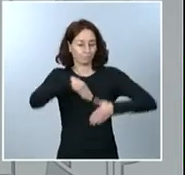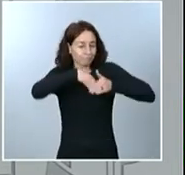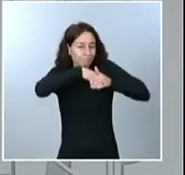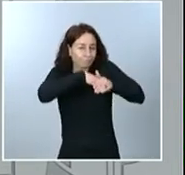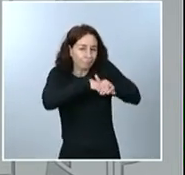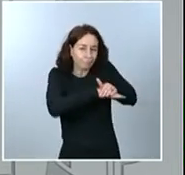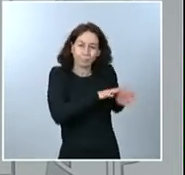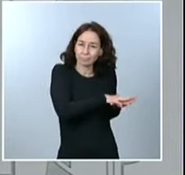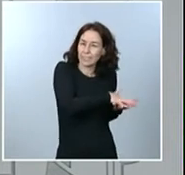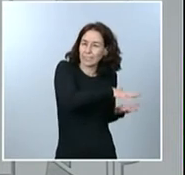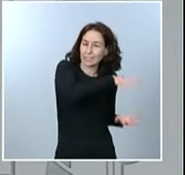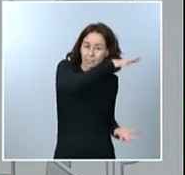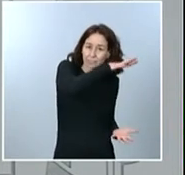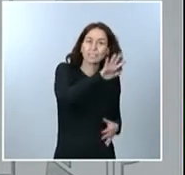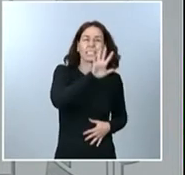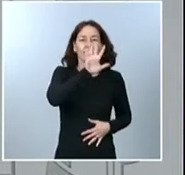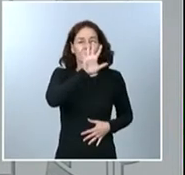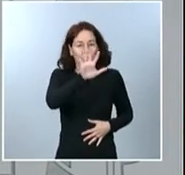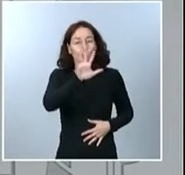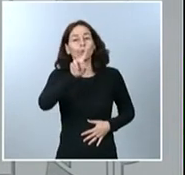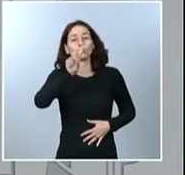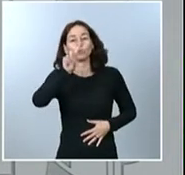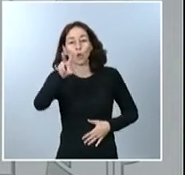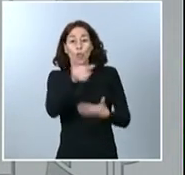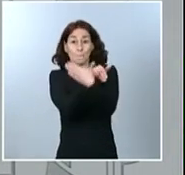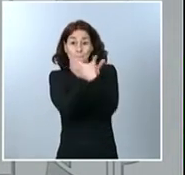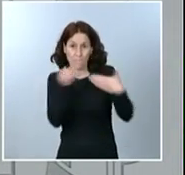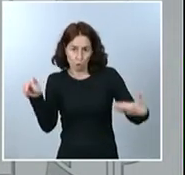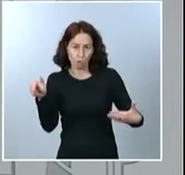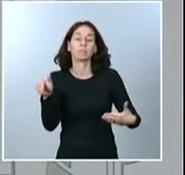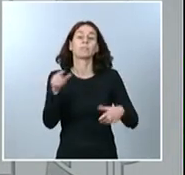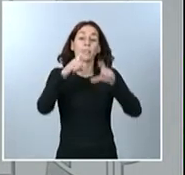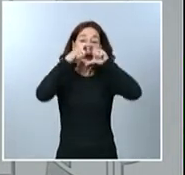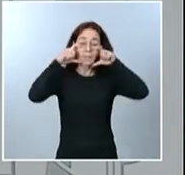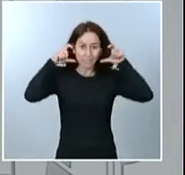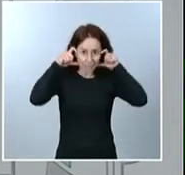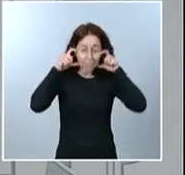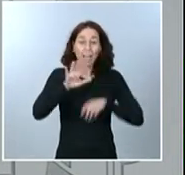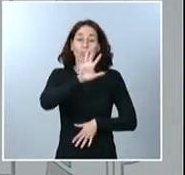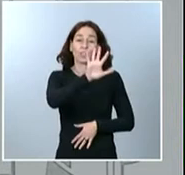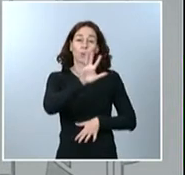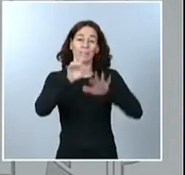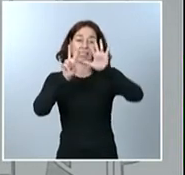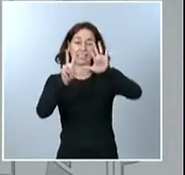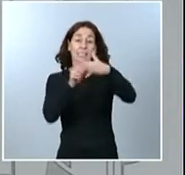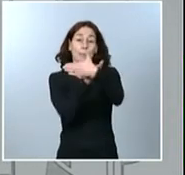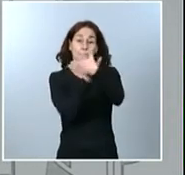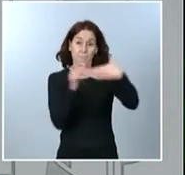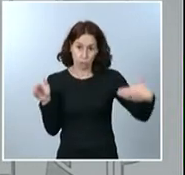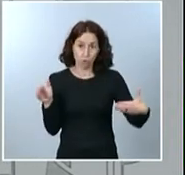más de 512 millones de mascarillas quirúrgicas, 57,6 millones de mascarillas